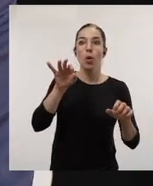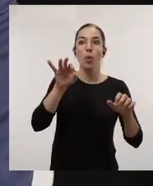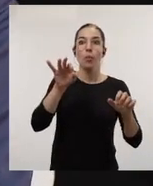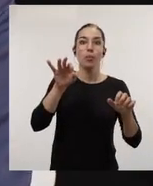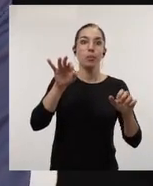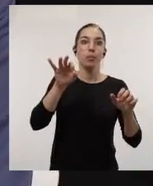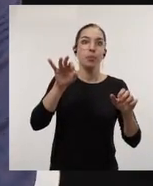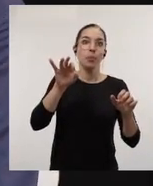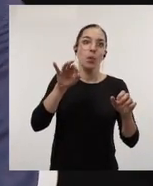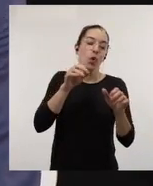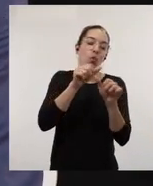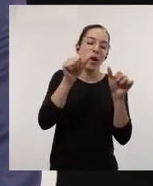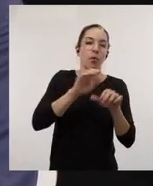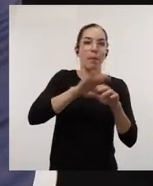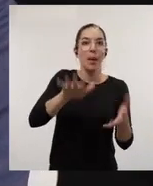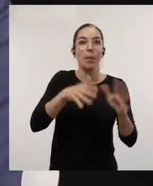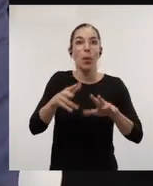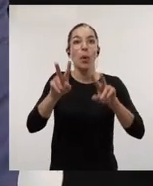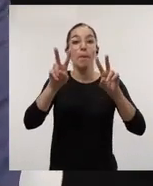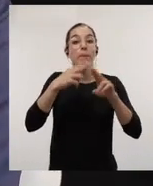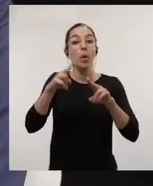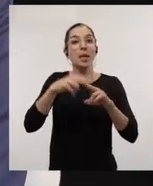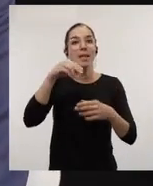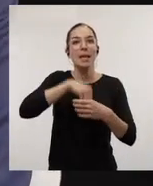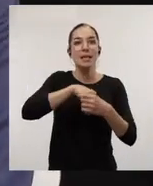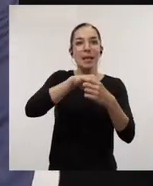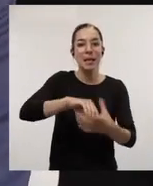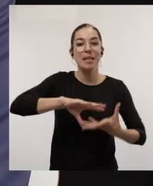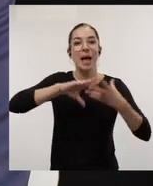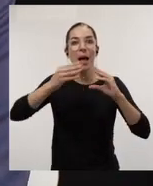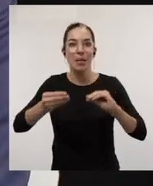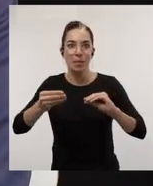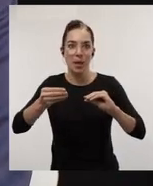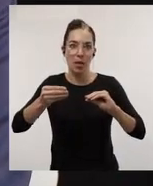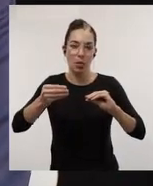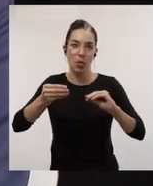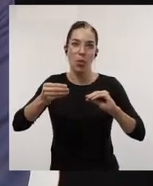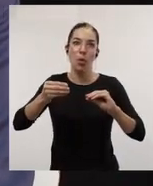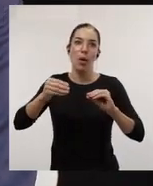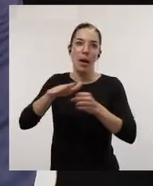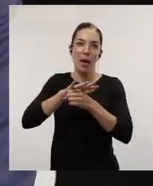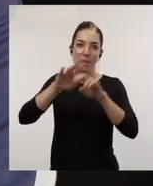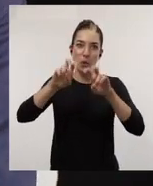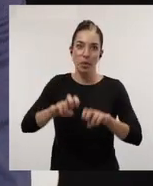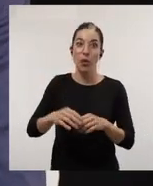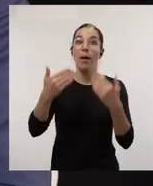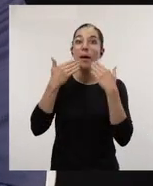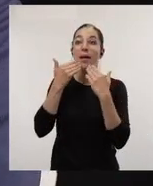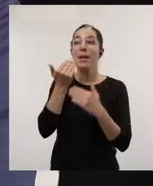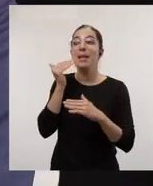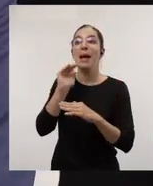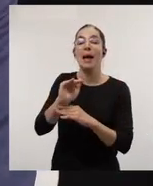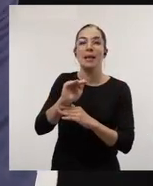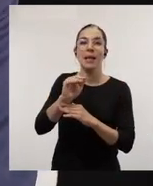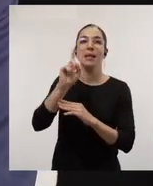alineando cada vez en mayor medida nuestras políticas internas de recursos humanos en materia de investigación con la Carta y el